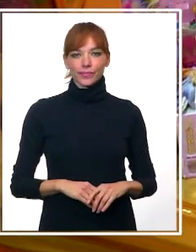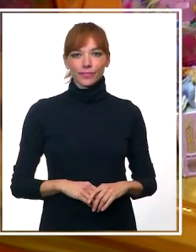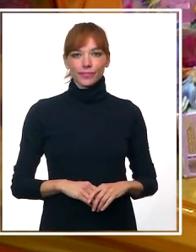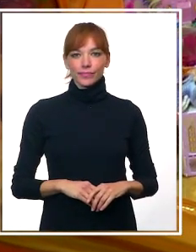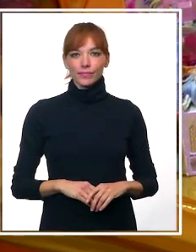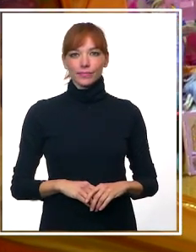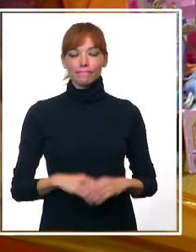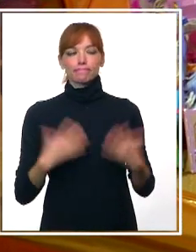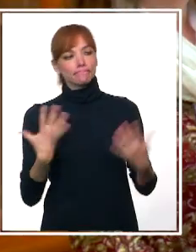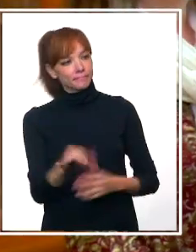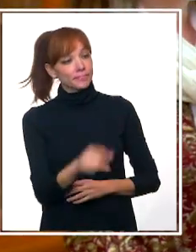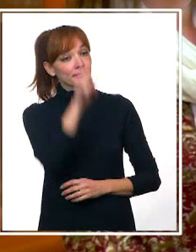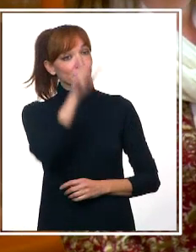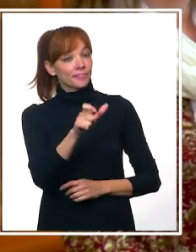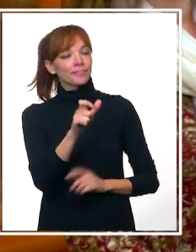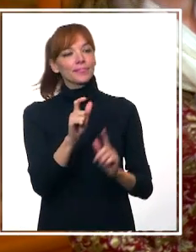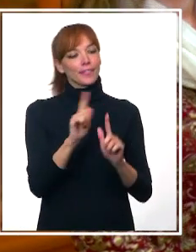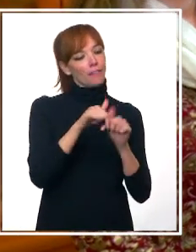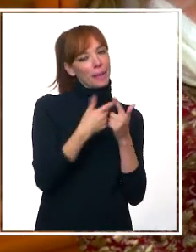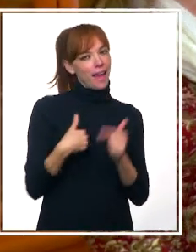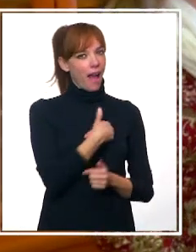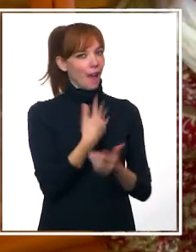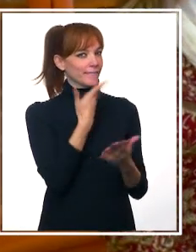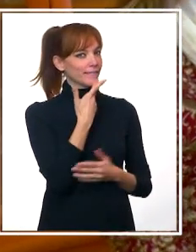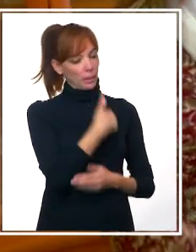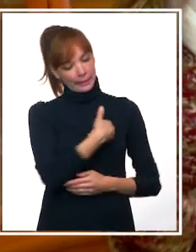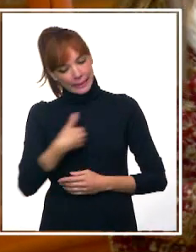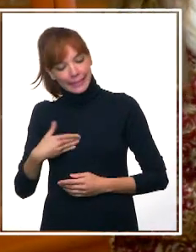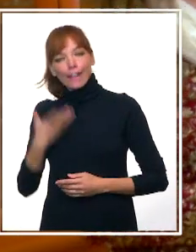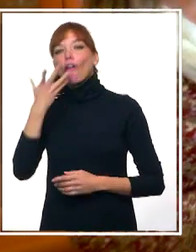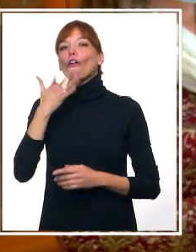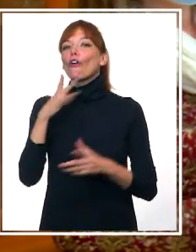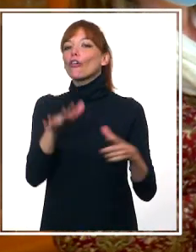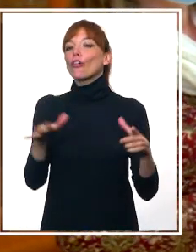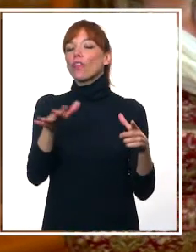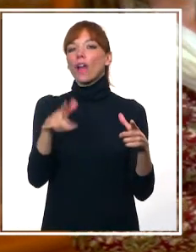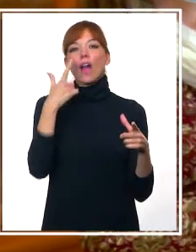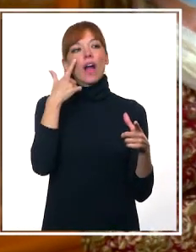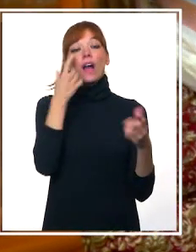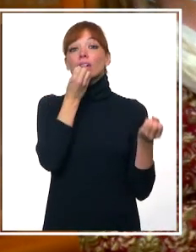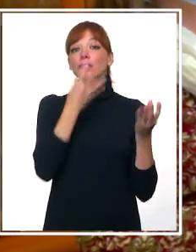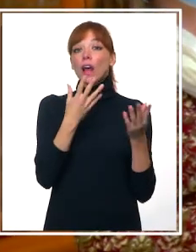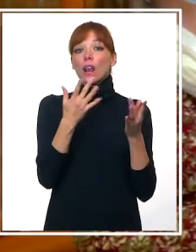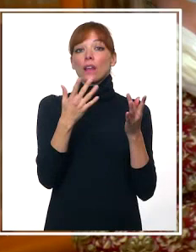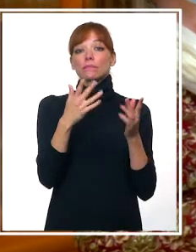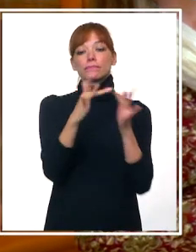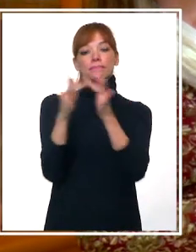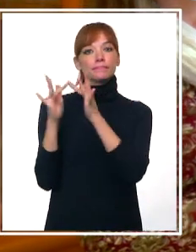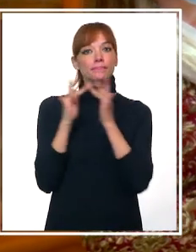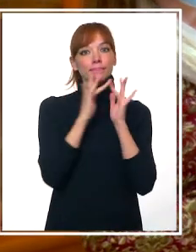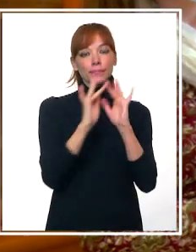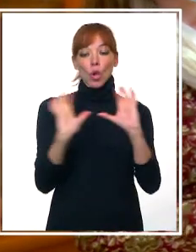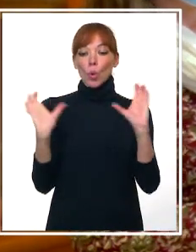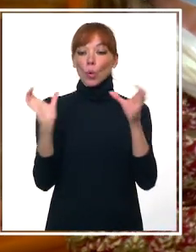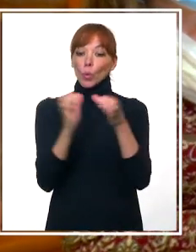Bueno, Puri, hemos conocido ahora tu parte familiar, pero ahora vamos a conocer cómo es la relación que tienes con las madres que formáis el grupo de la